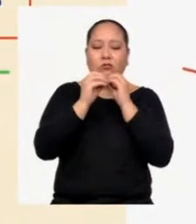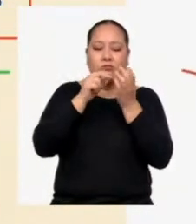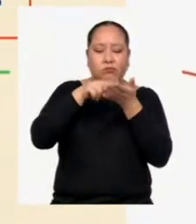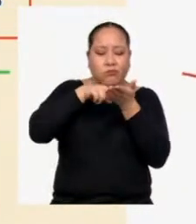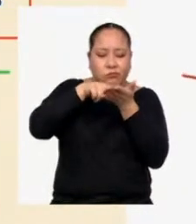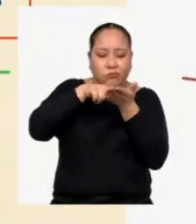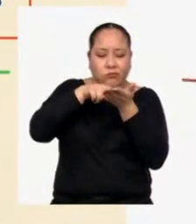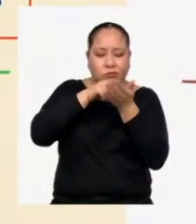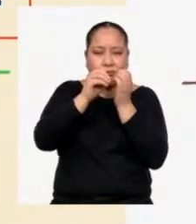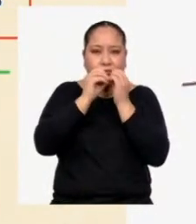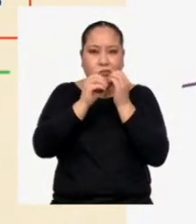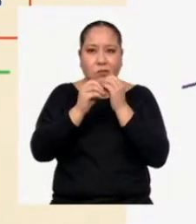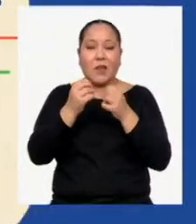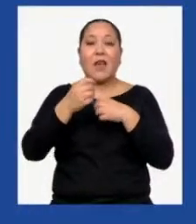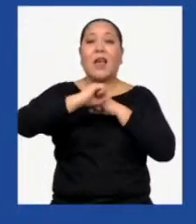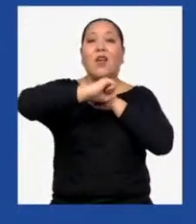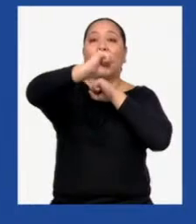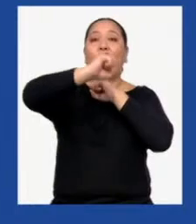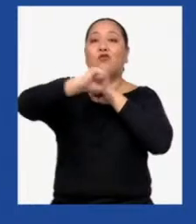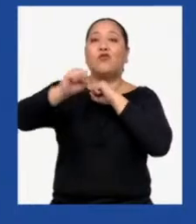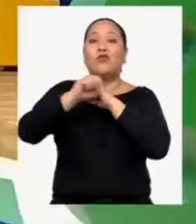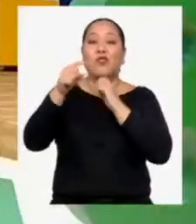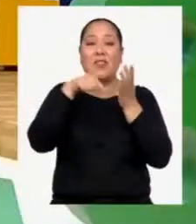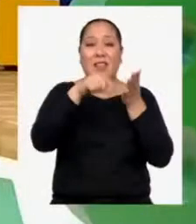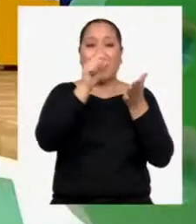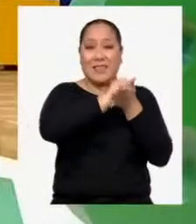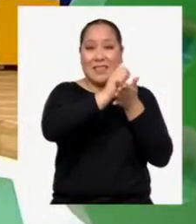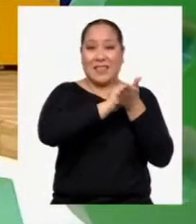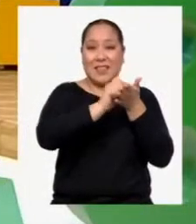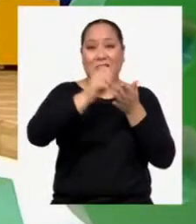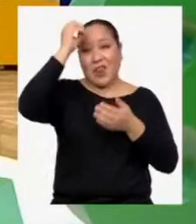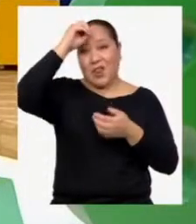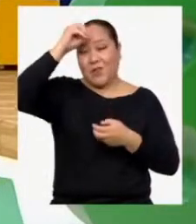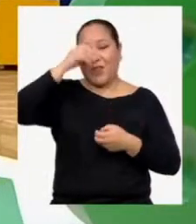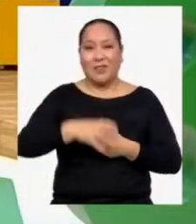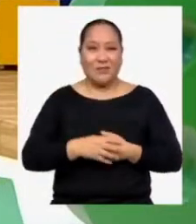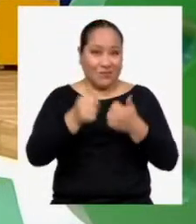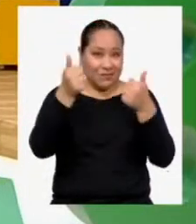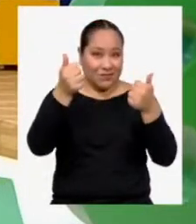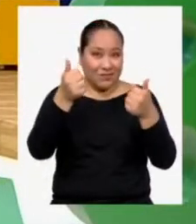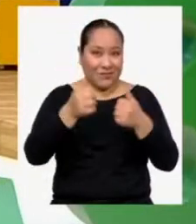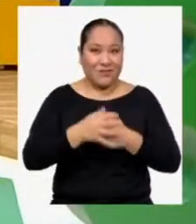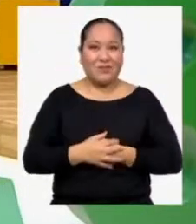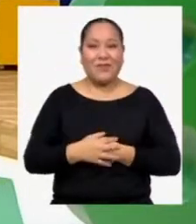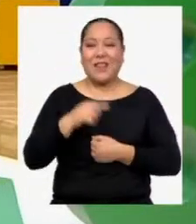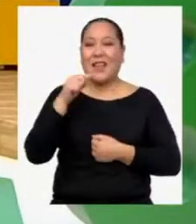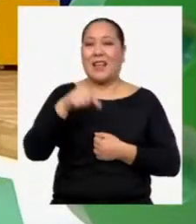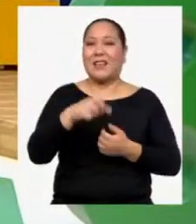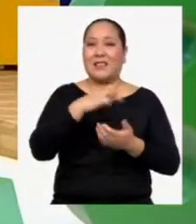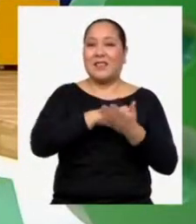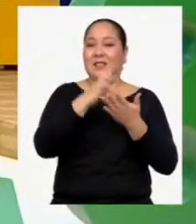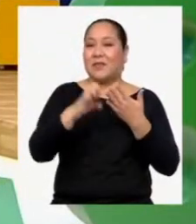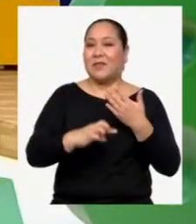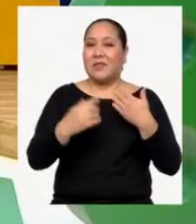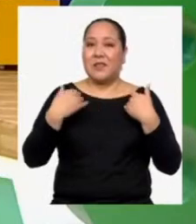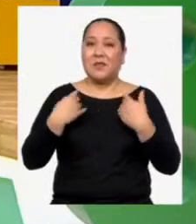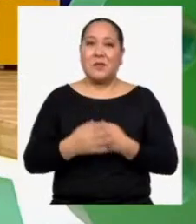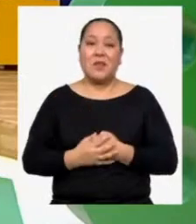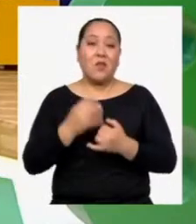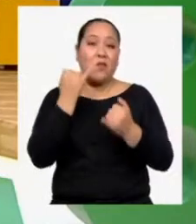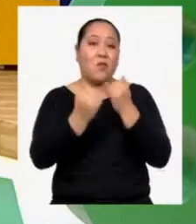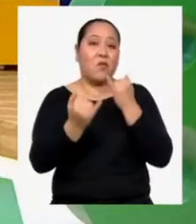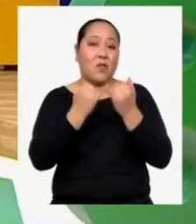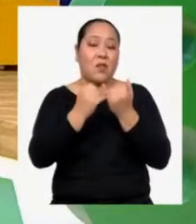de la versión final del artículo de opinión. ¿Qué les parece? En este programa tendremos la última